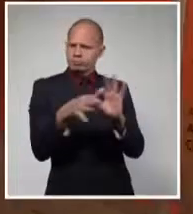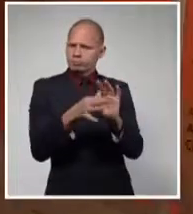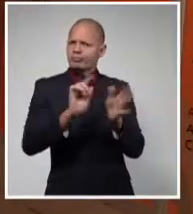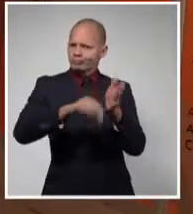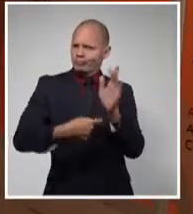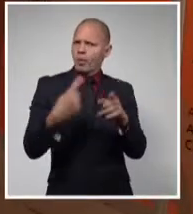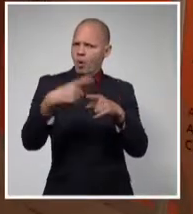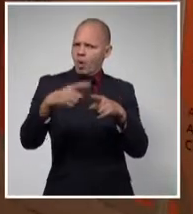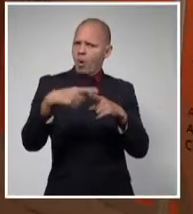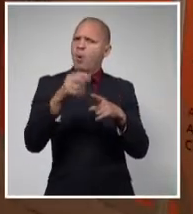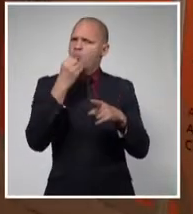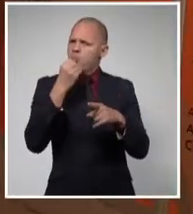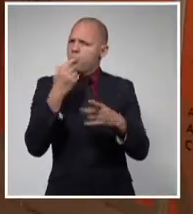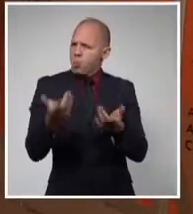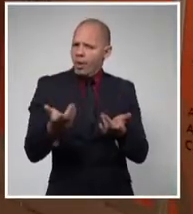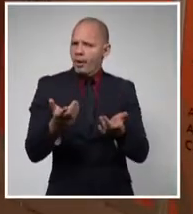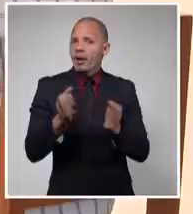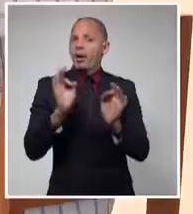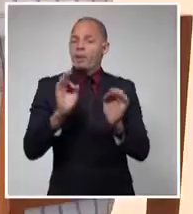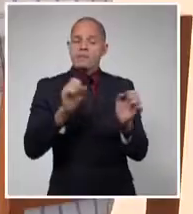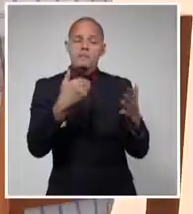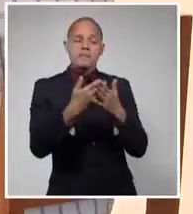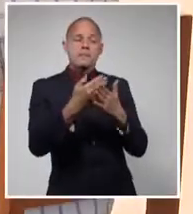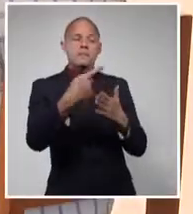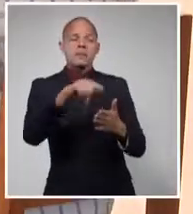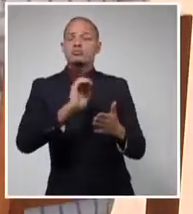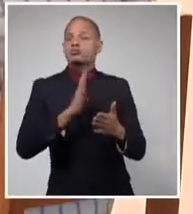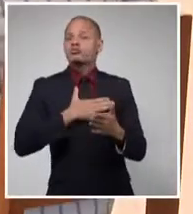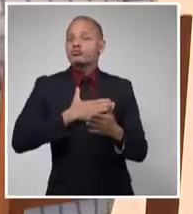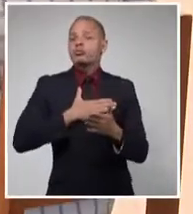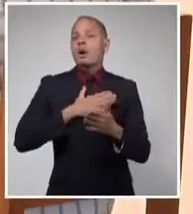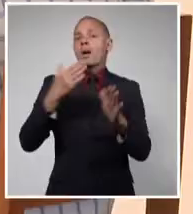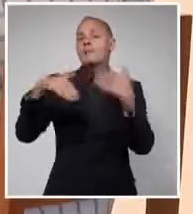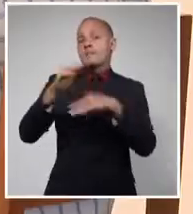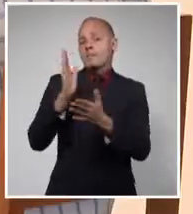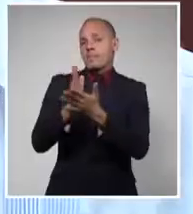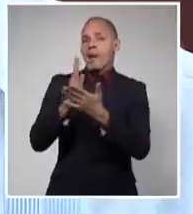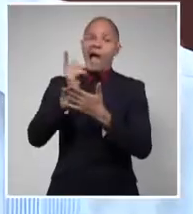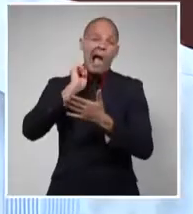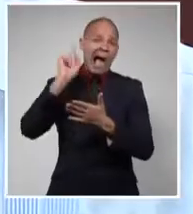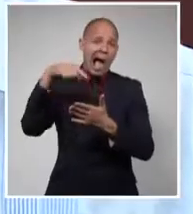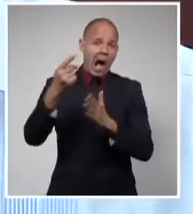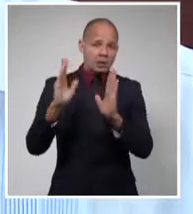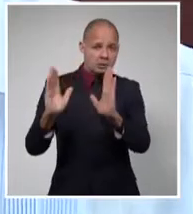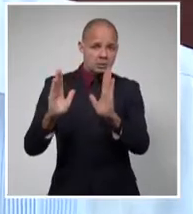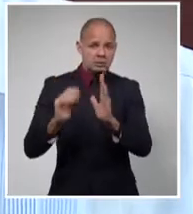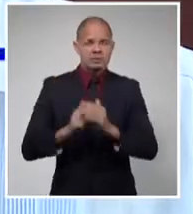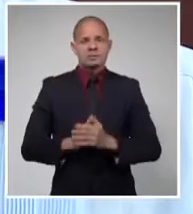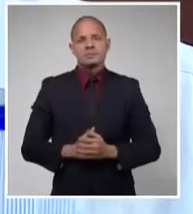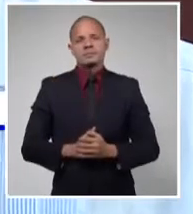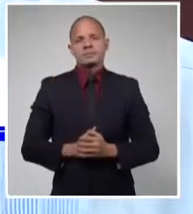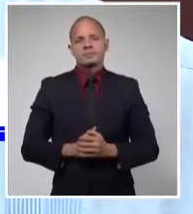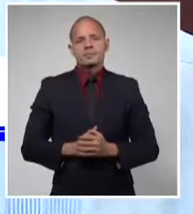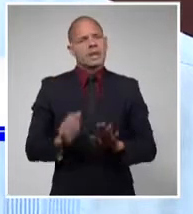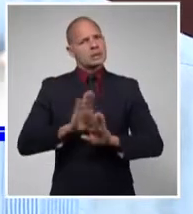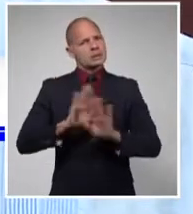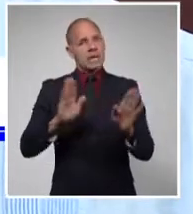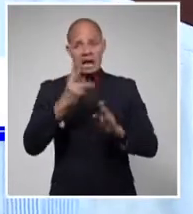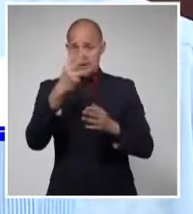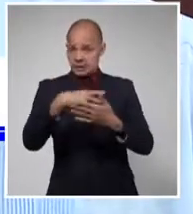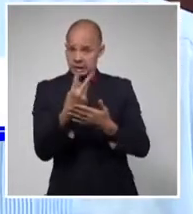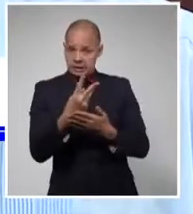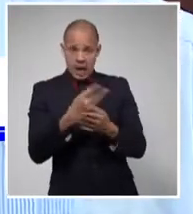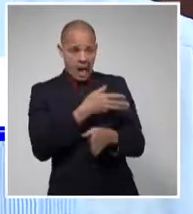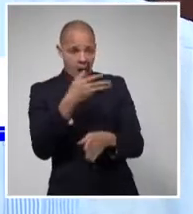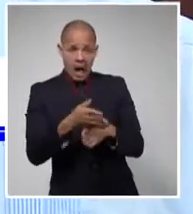estrategias comerciales del Grupo Empresarial del Ministerio de Educación para el próximo año. Hemos establecido en apenas tres días de